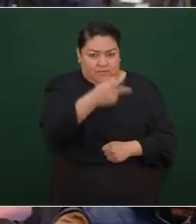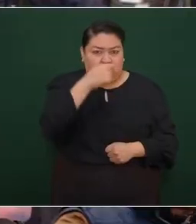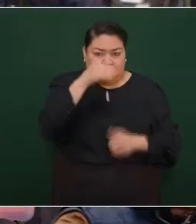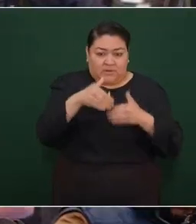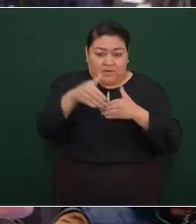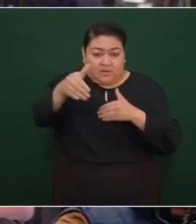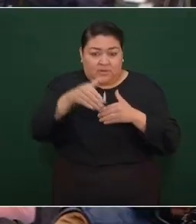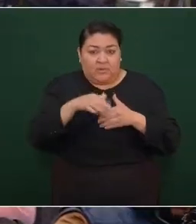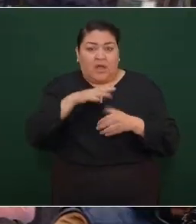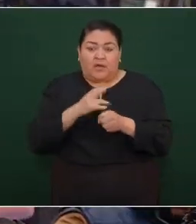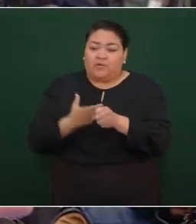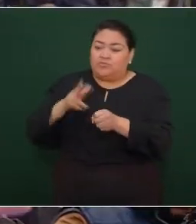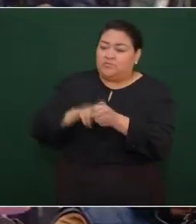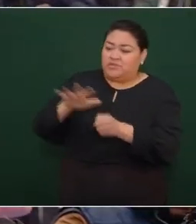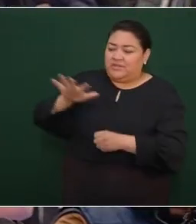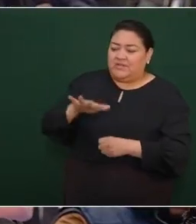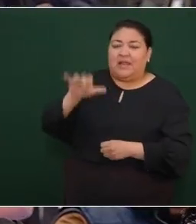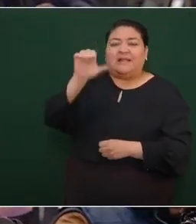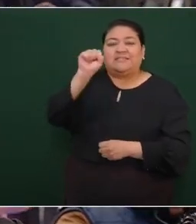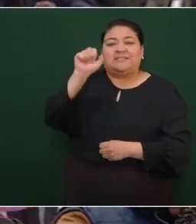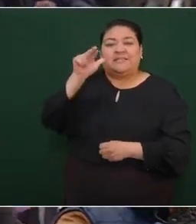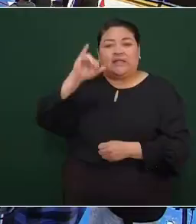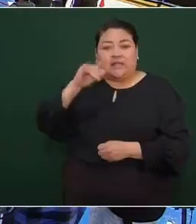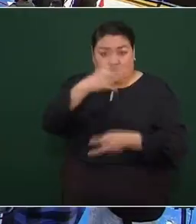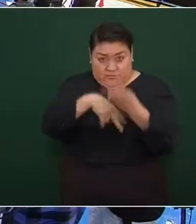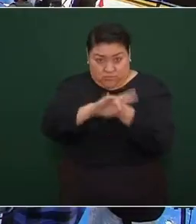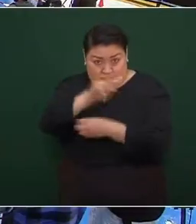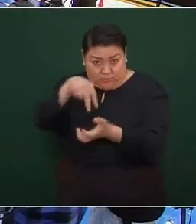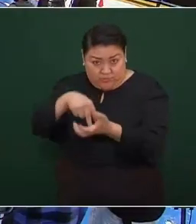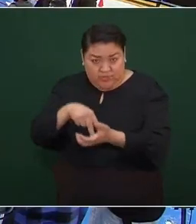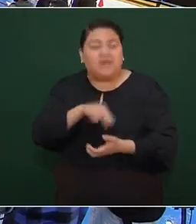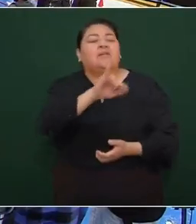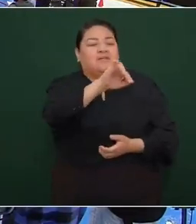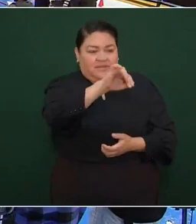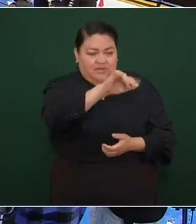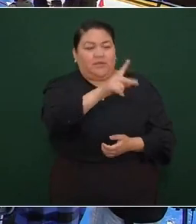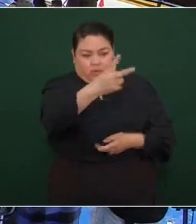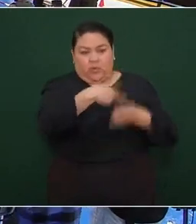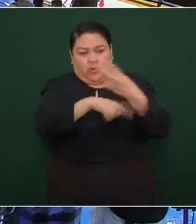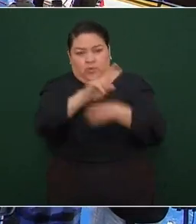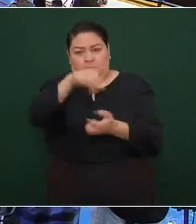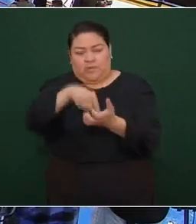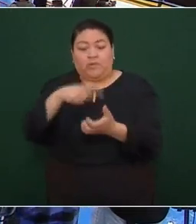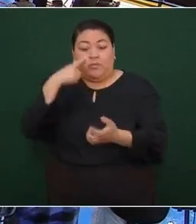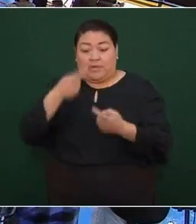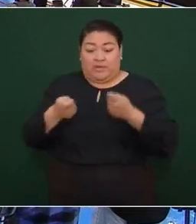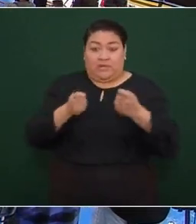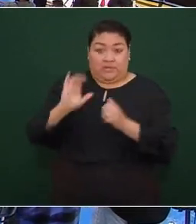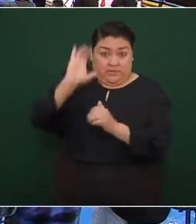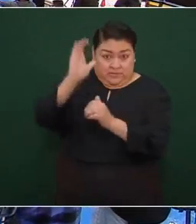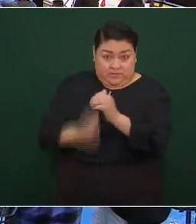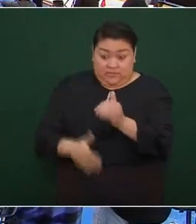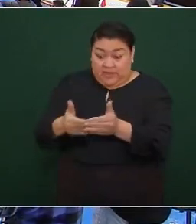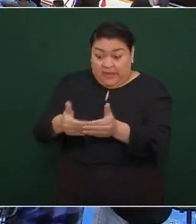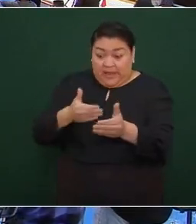inaugurar el hospital san alejandro y para cuándo estaría listo antes de que termine este